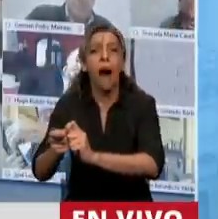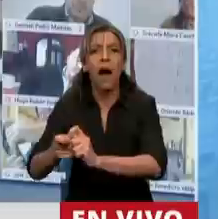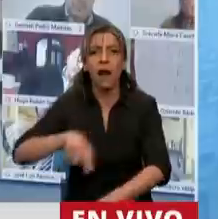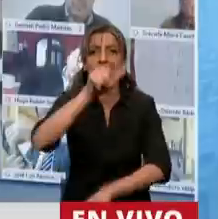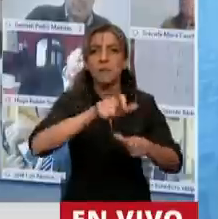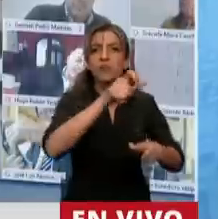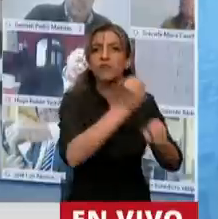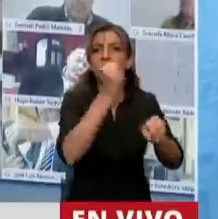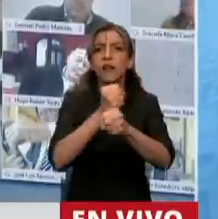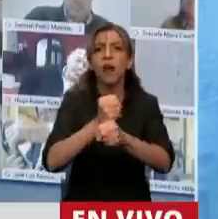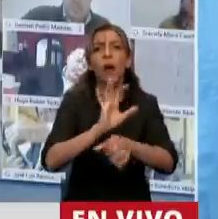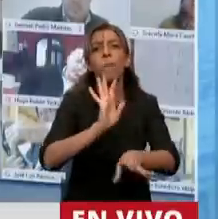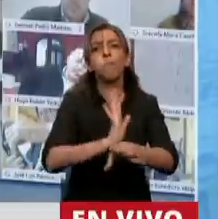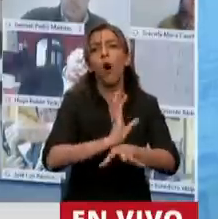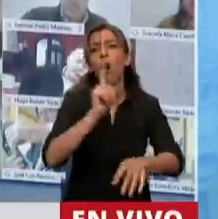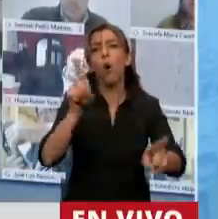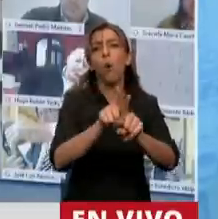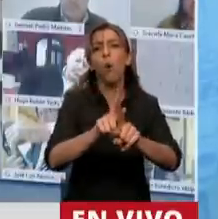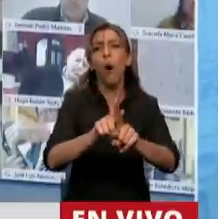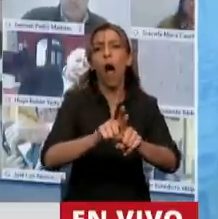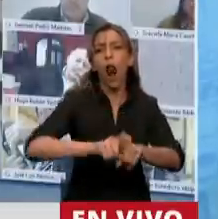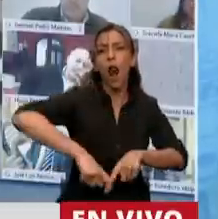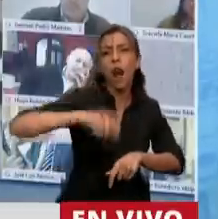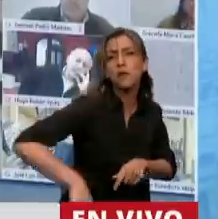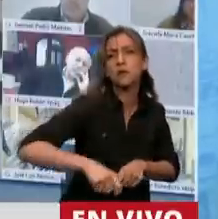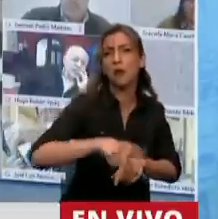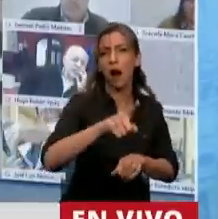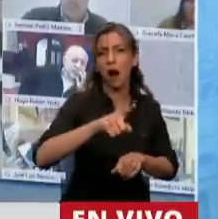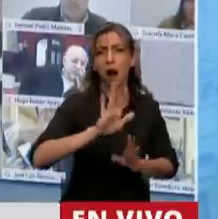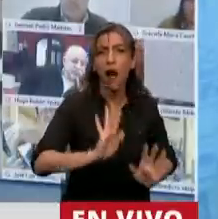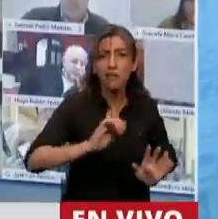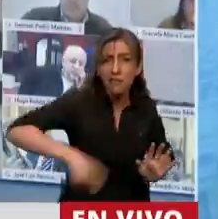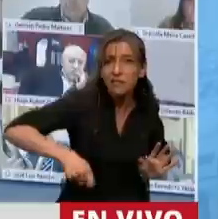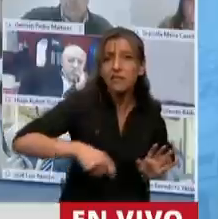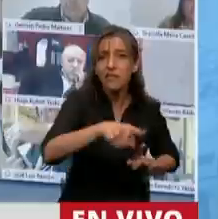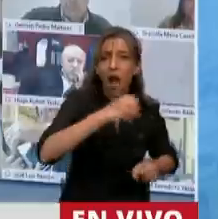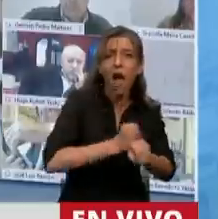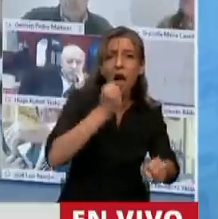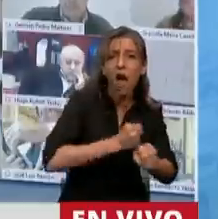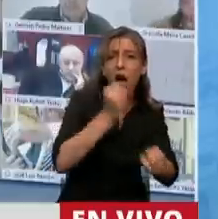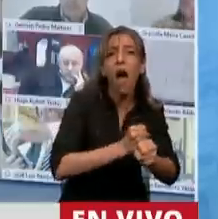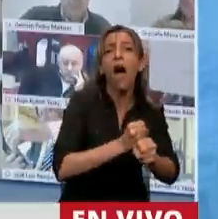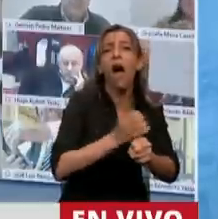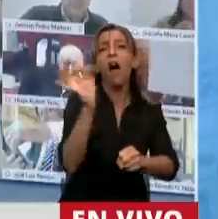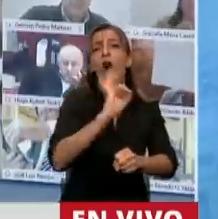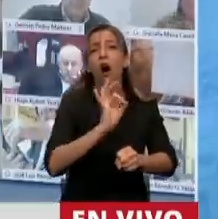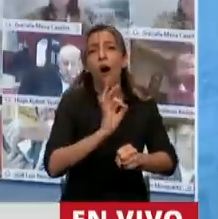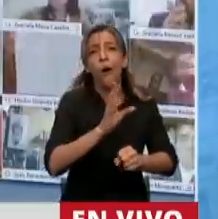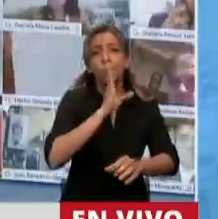rehenes en la Argentina. Más de 10 millones de personas hoy están dependiendo del IFE,